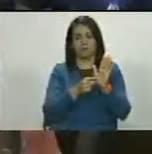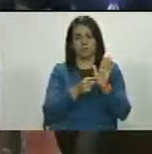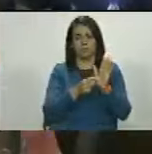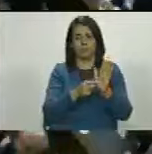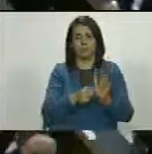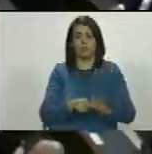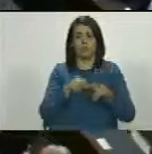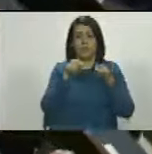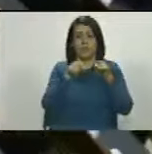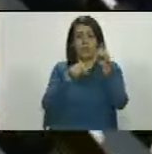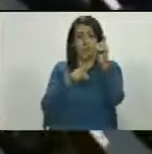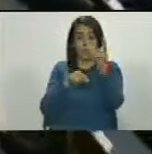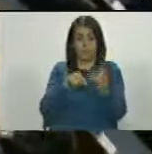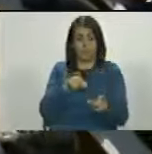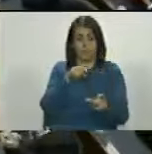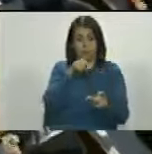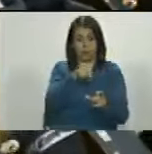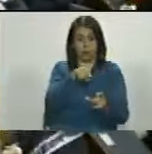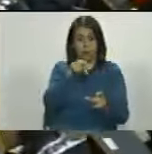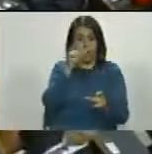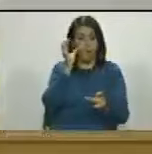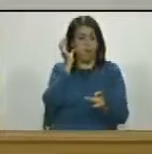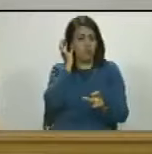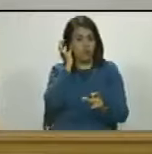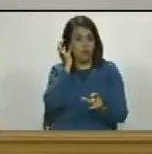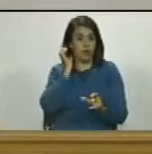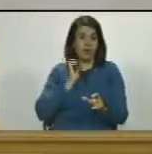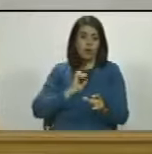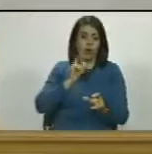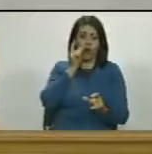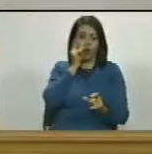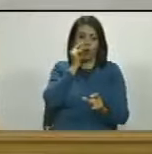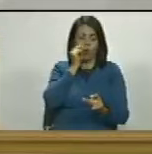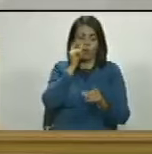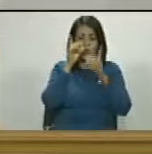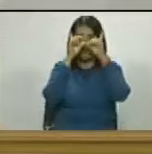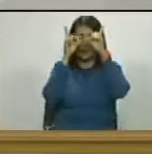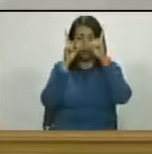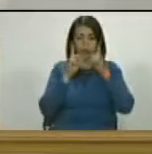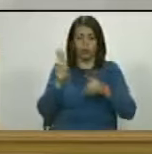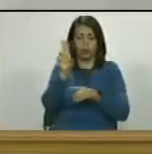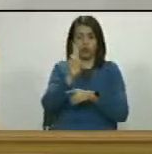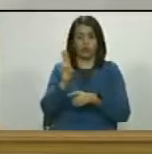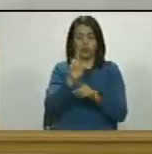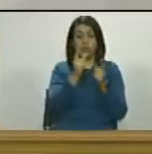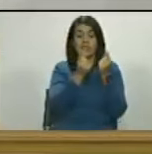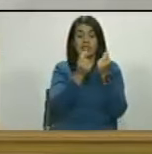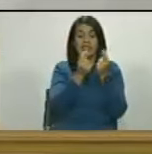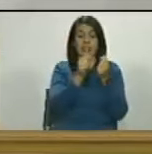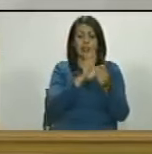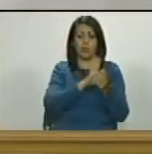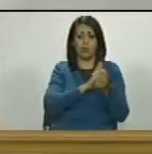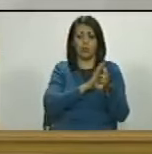esa persona esa mujer o ese hombre decidió utilizar los recursos de CITGO